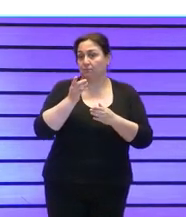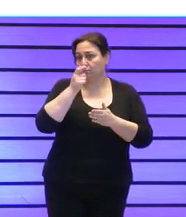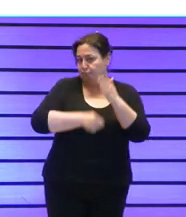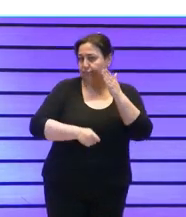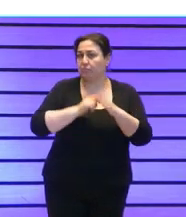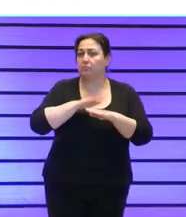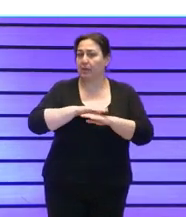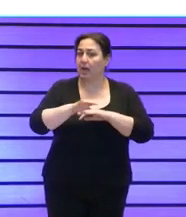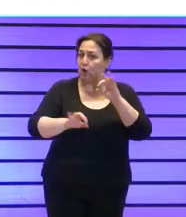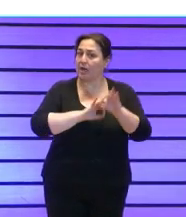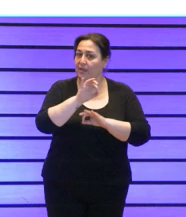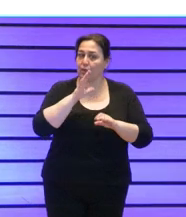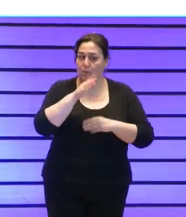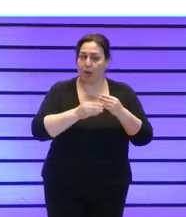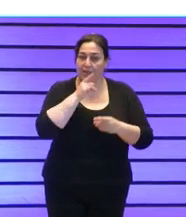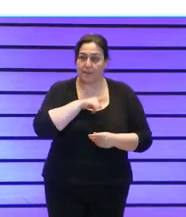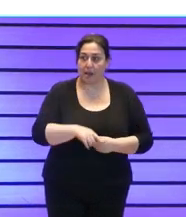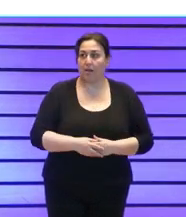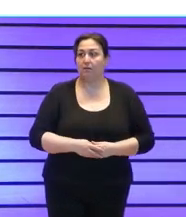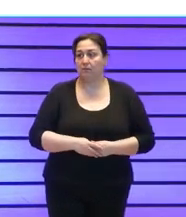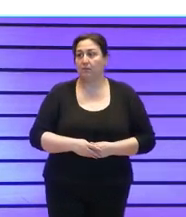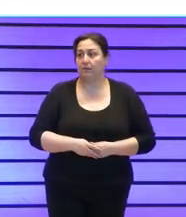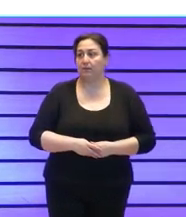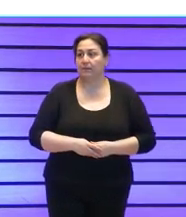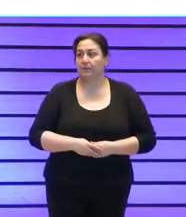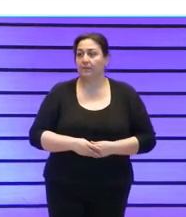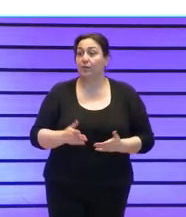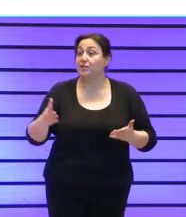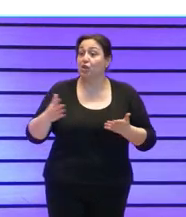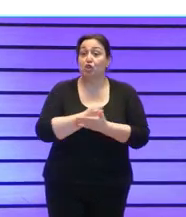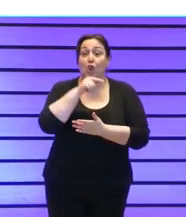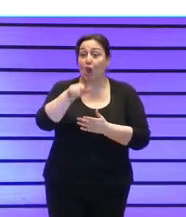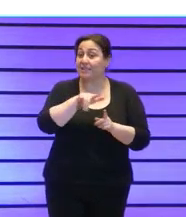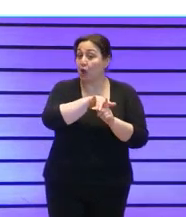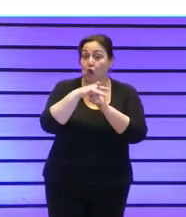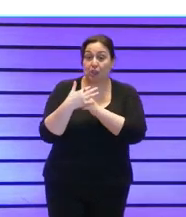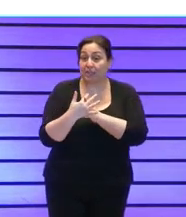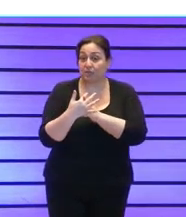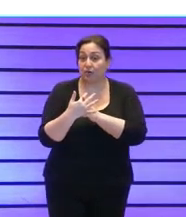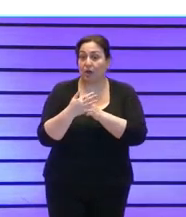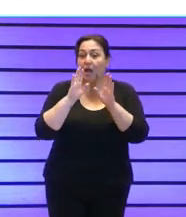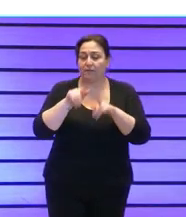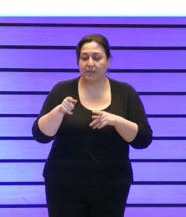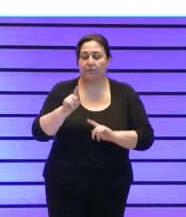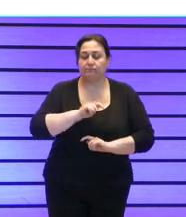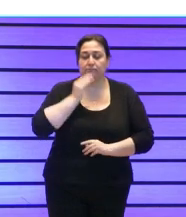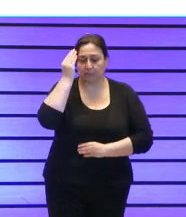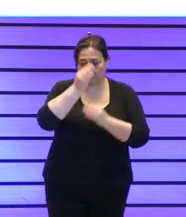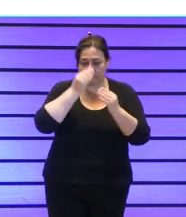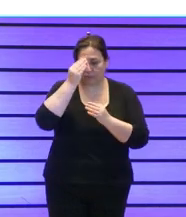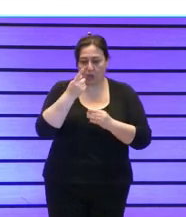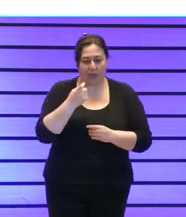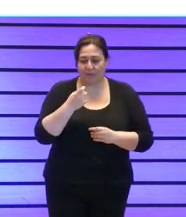pueda dar en la organización y todo este contexto es el que nos hace plantearnos que tenemos que